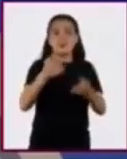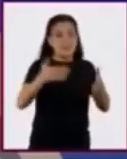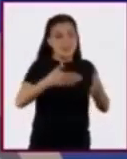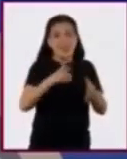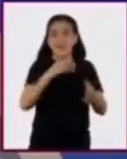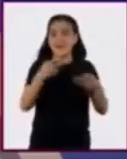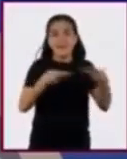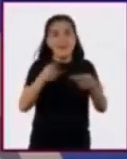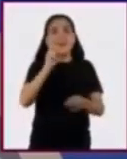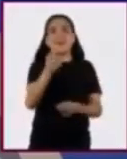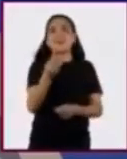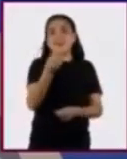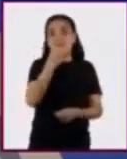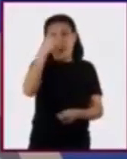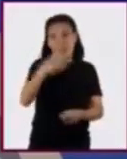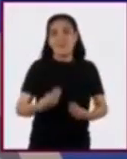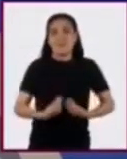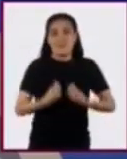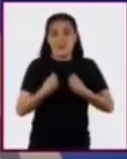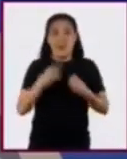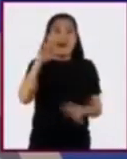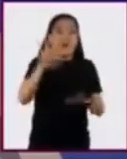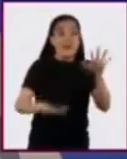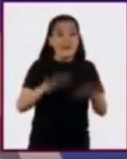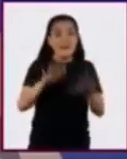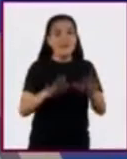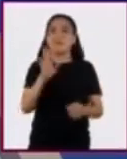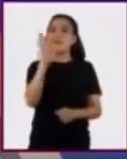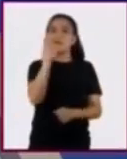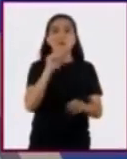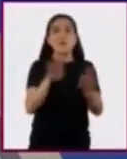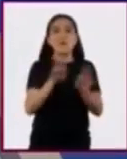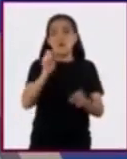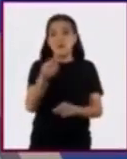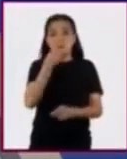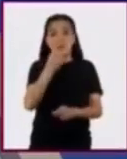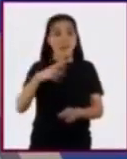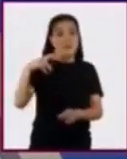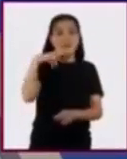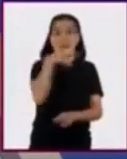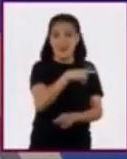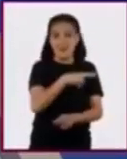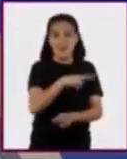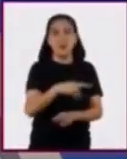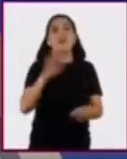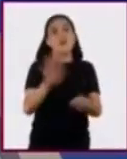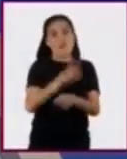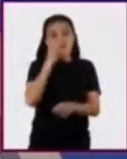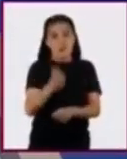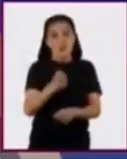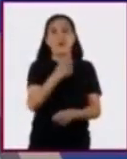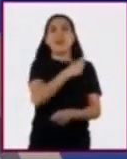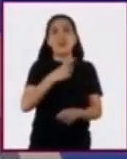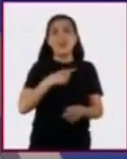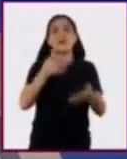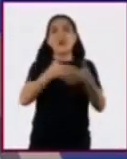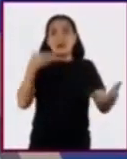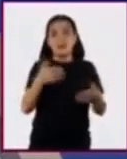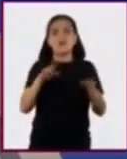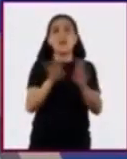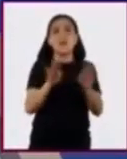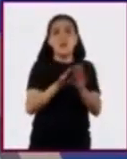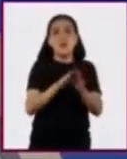para sobrevivir y a veces no se pueden consumir de manera inmediata. Por ello, se desarrollaron